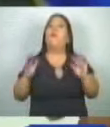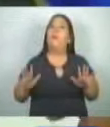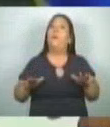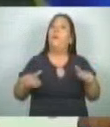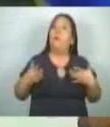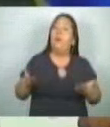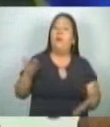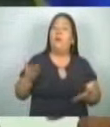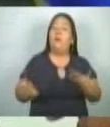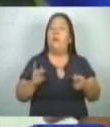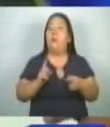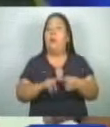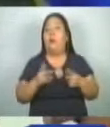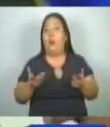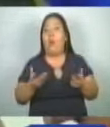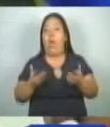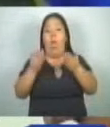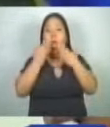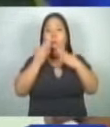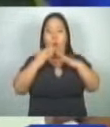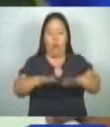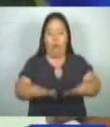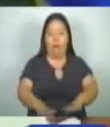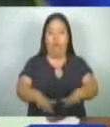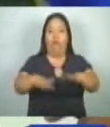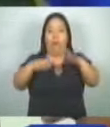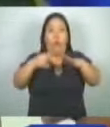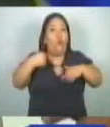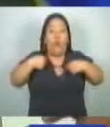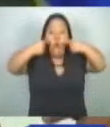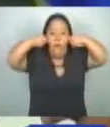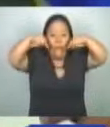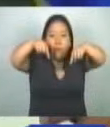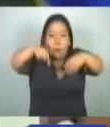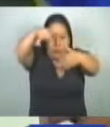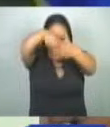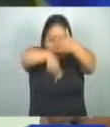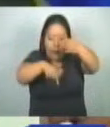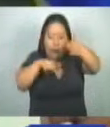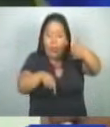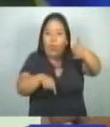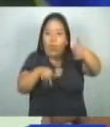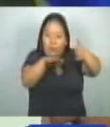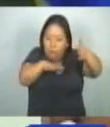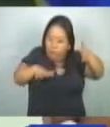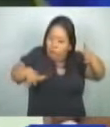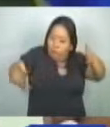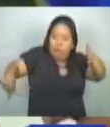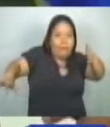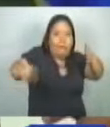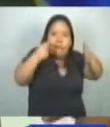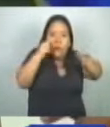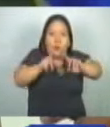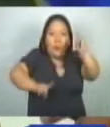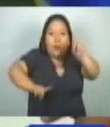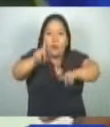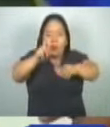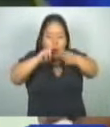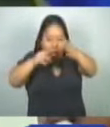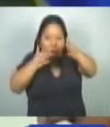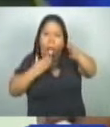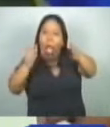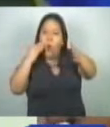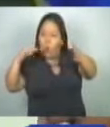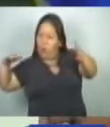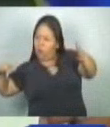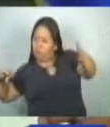de que venga agua subterránea, que nosotros no vemos. El lago de Coatepeque es un lago cerrado, ¿verdad? No vemos que haya un ingreso de agua,